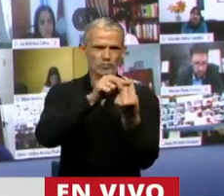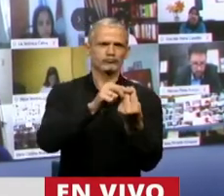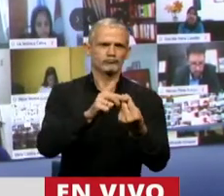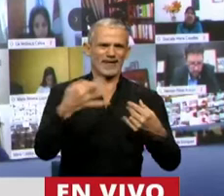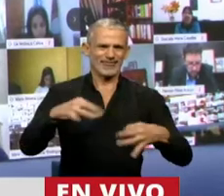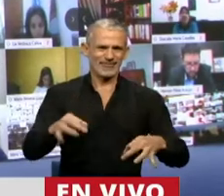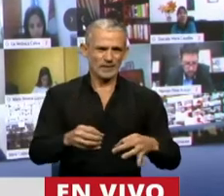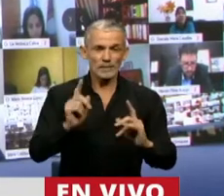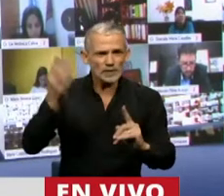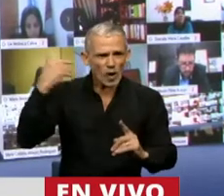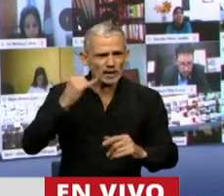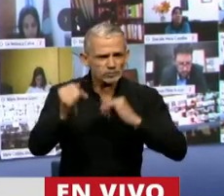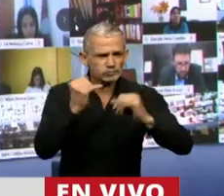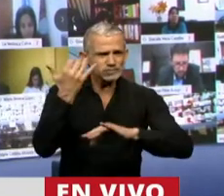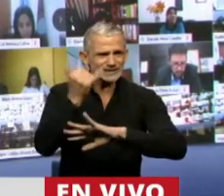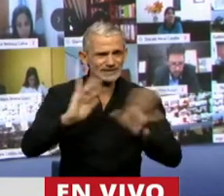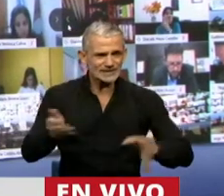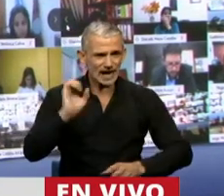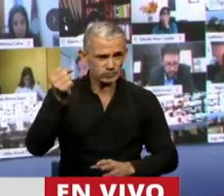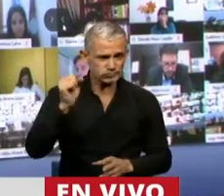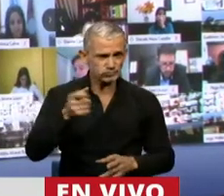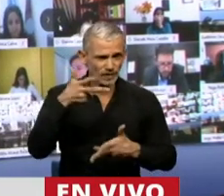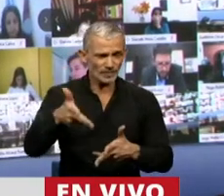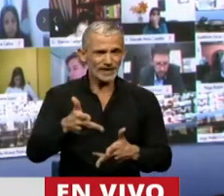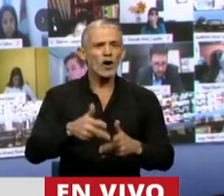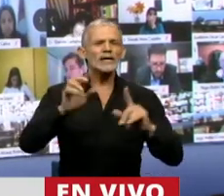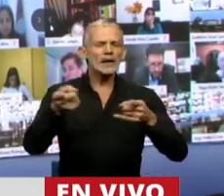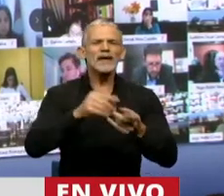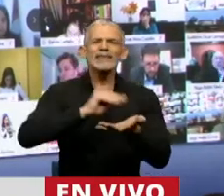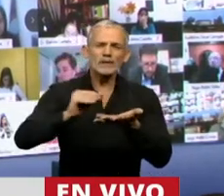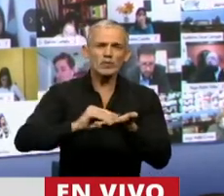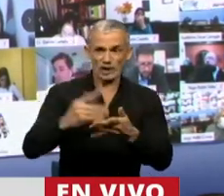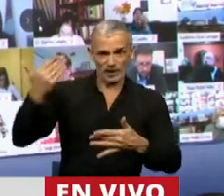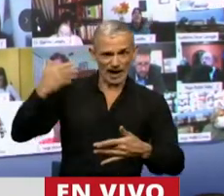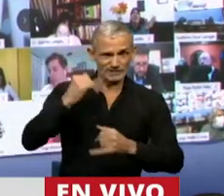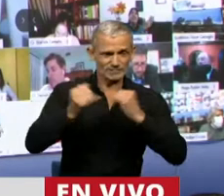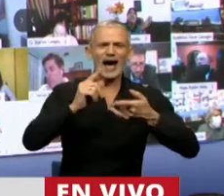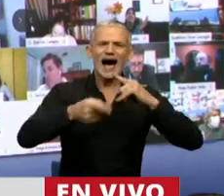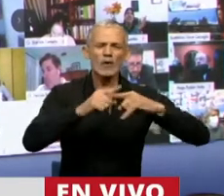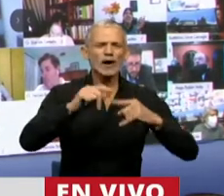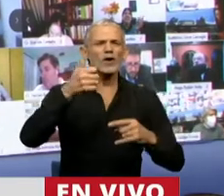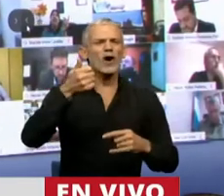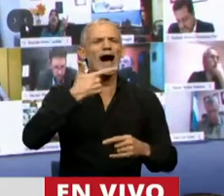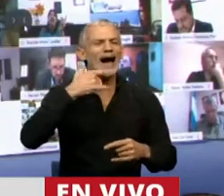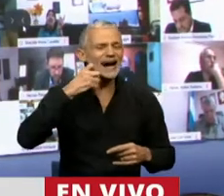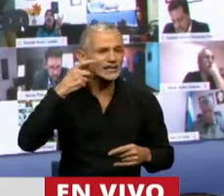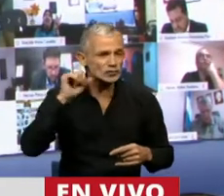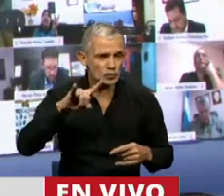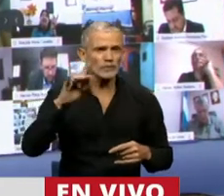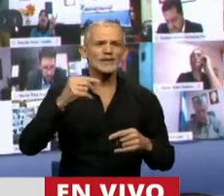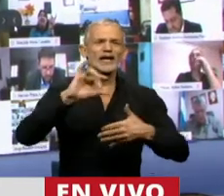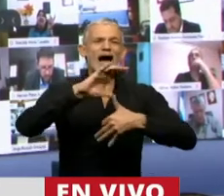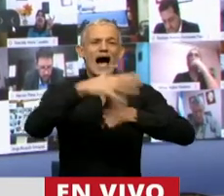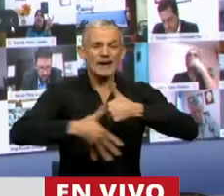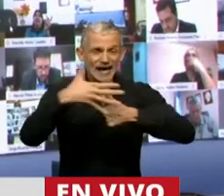Tal cual se ha dicho por el miembro informante y los diputados que me antecedieron, el Acuerdo de Escazú es un acuerdo de América